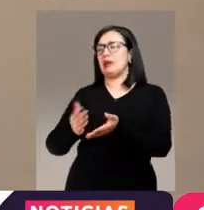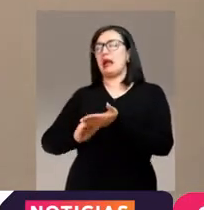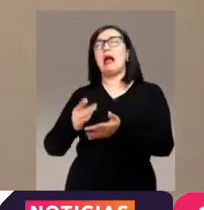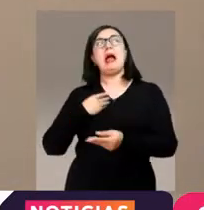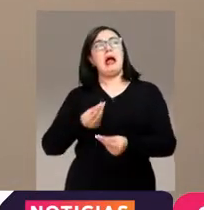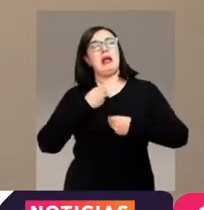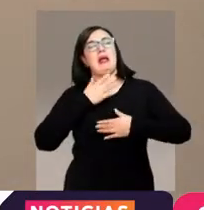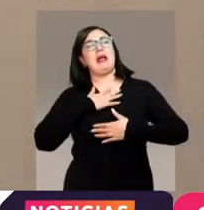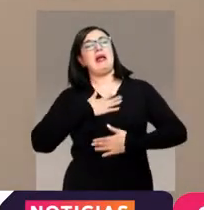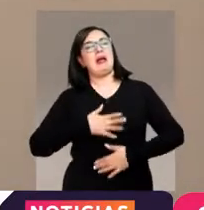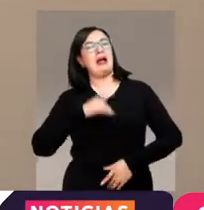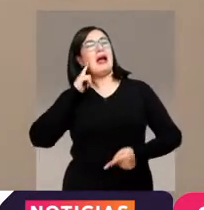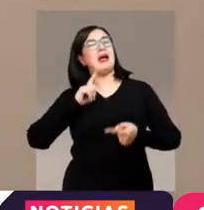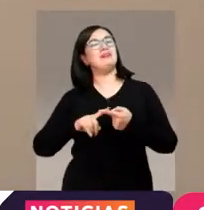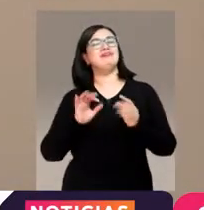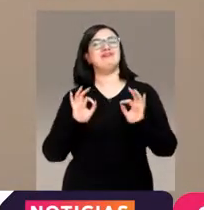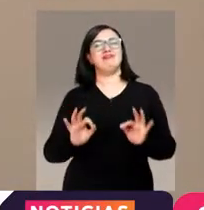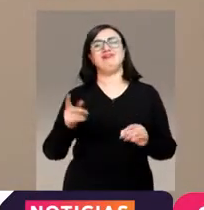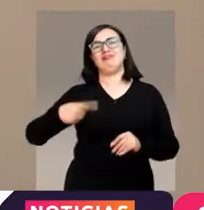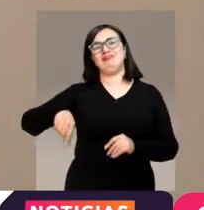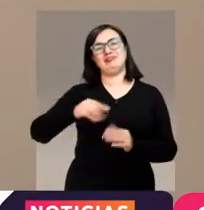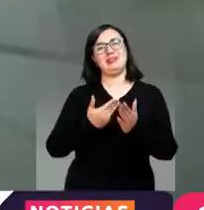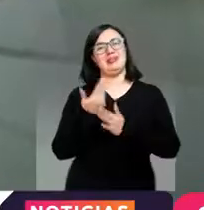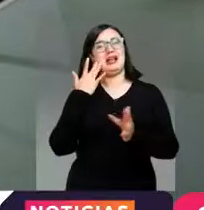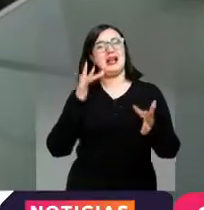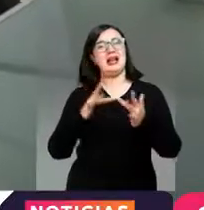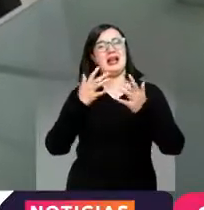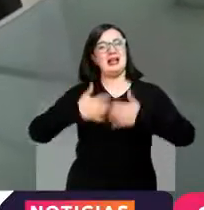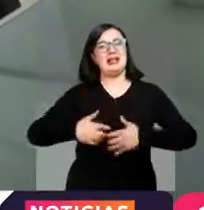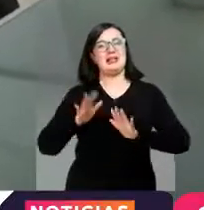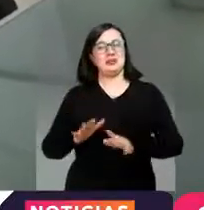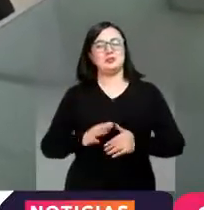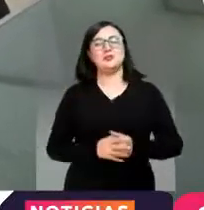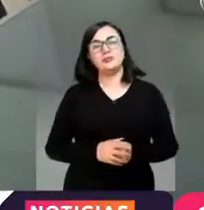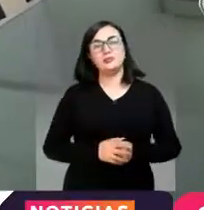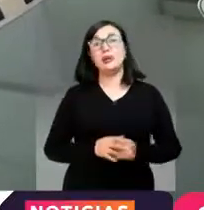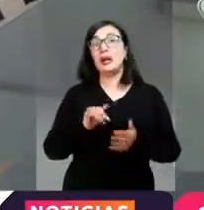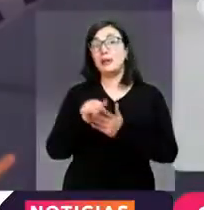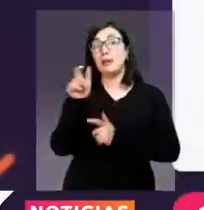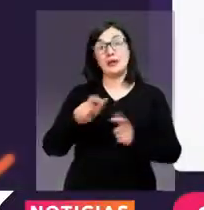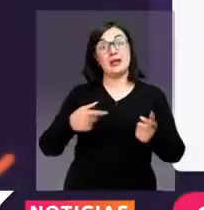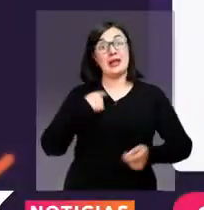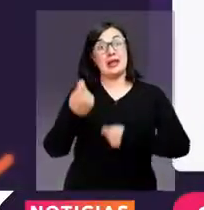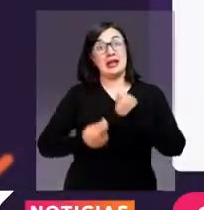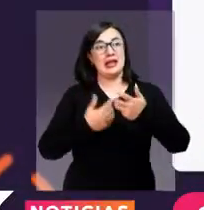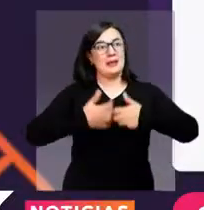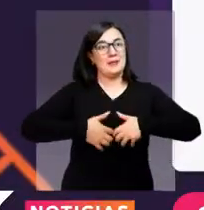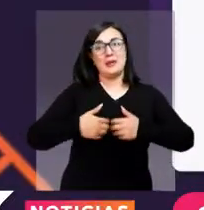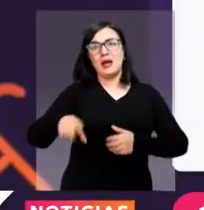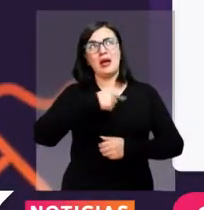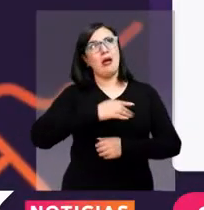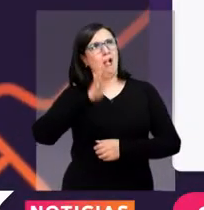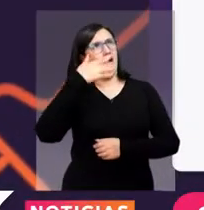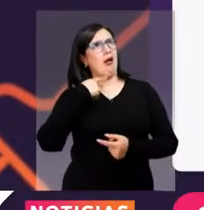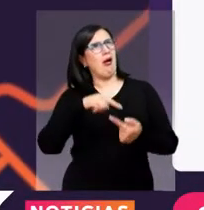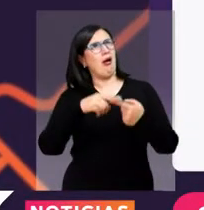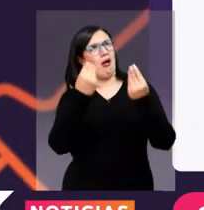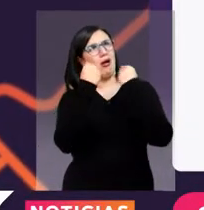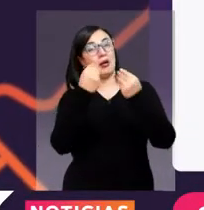encuentres la mejor solución tecnológica para tu negocio. Los emprendedores y empresarios interesados deberán ingresar a www